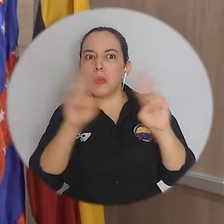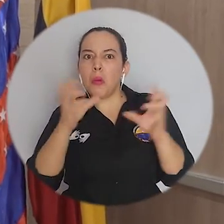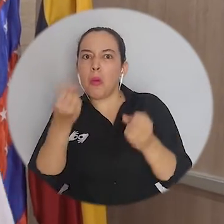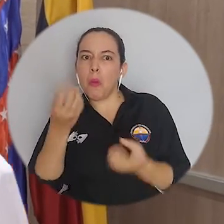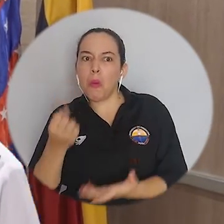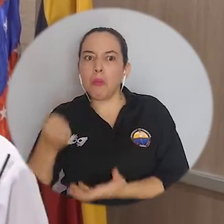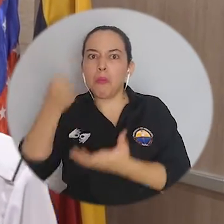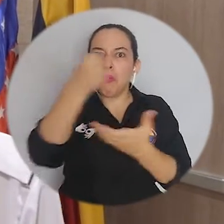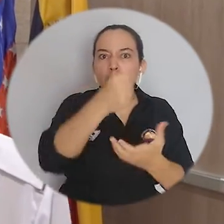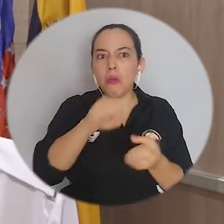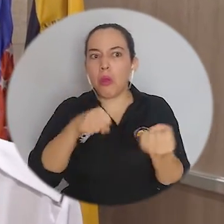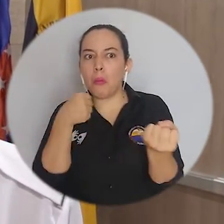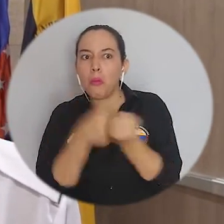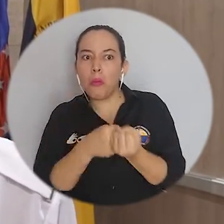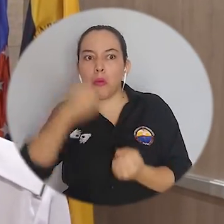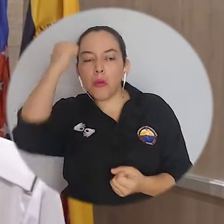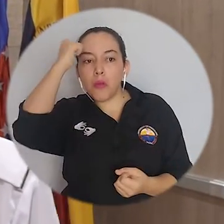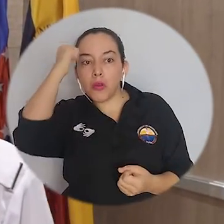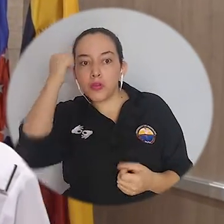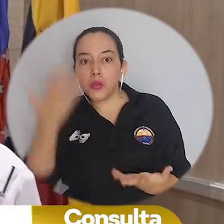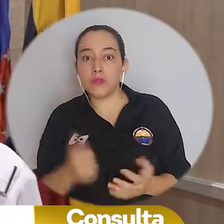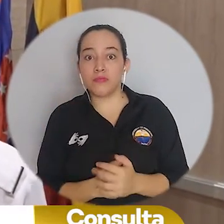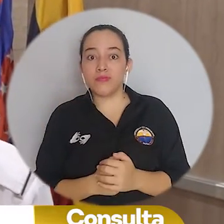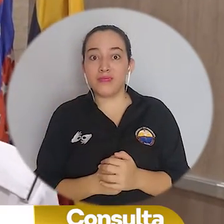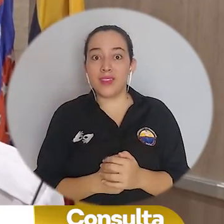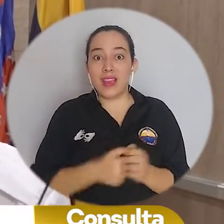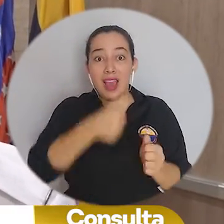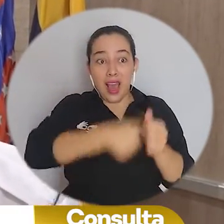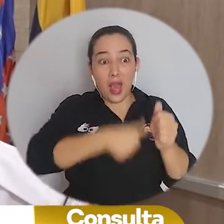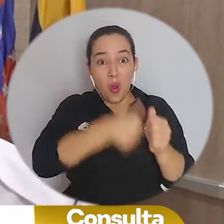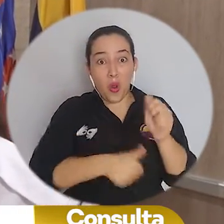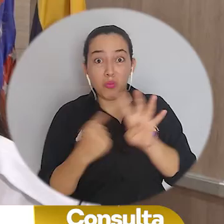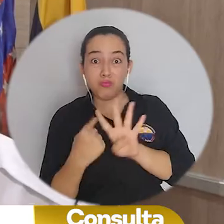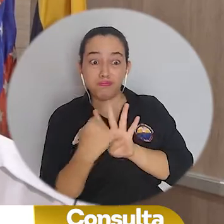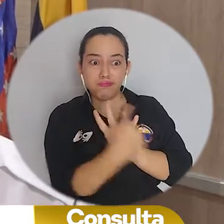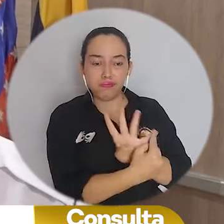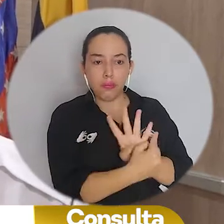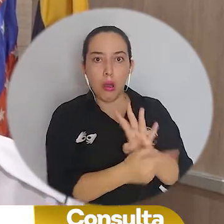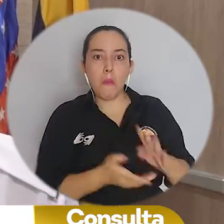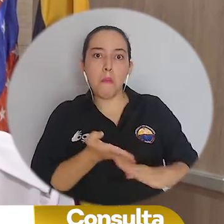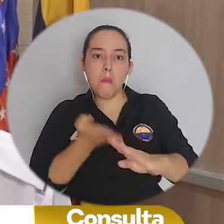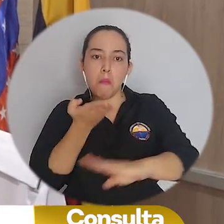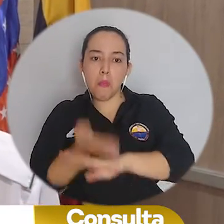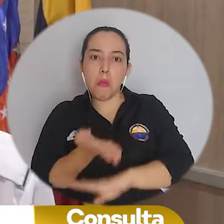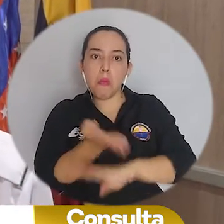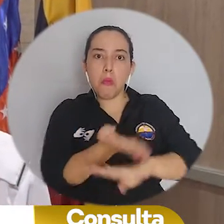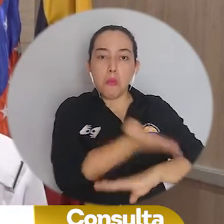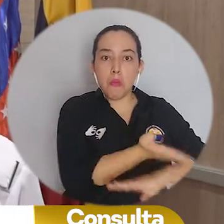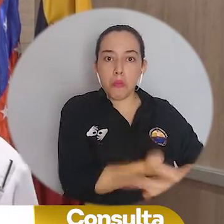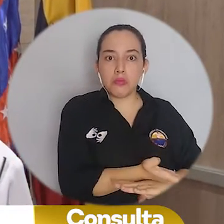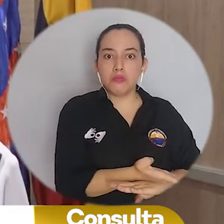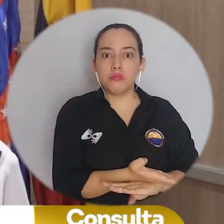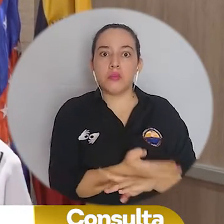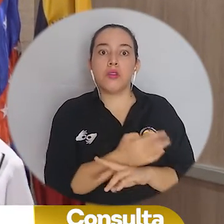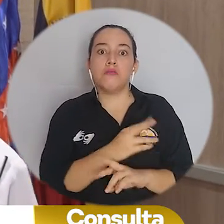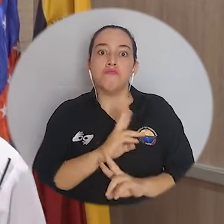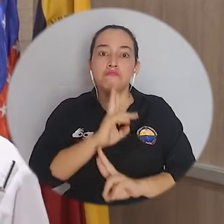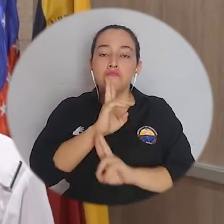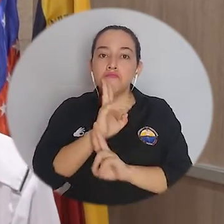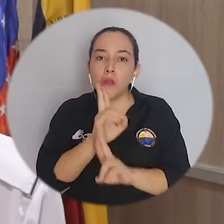la financiación, el apoyo a docentes y los candidatos, cada uno presentó sus propuestas